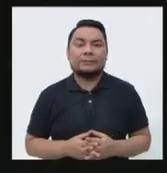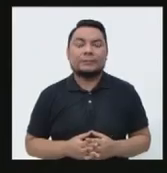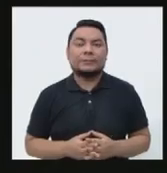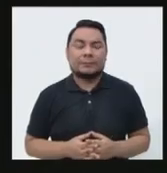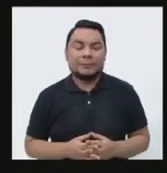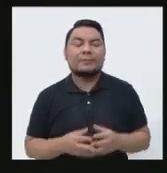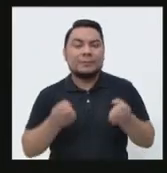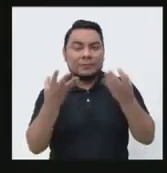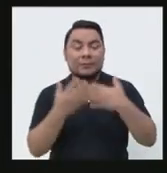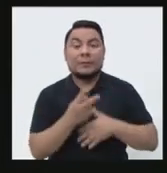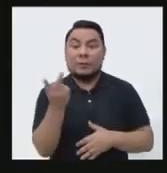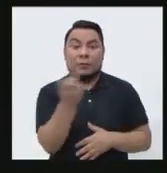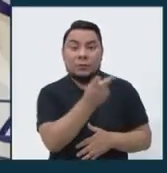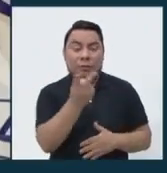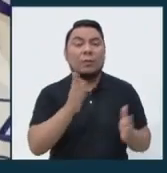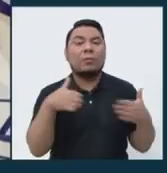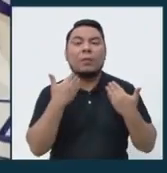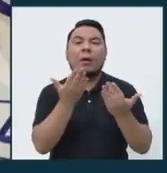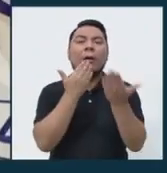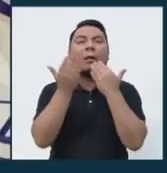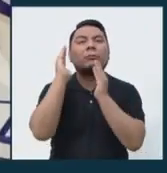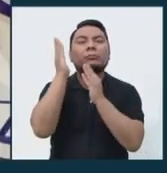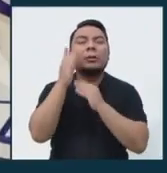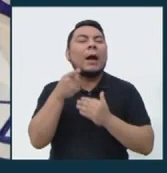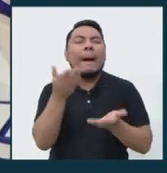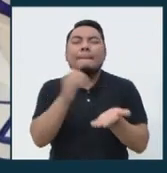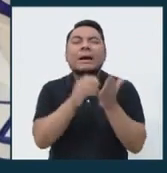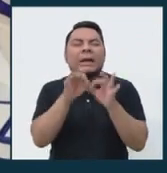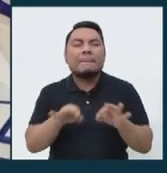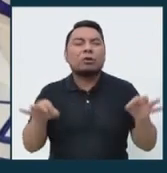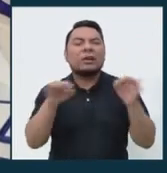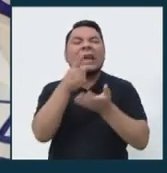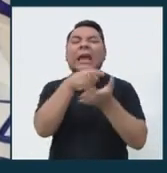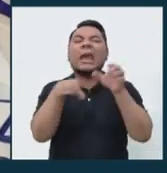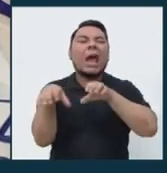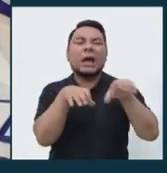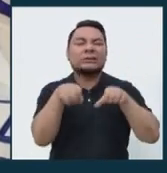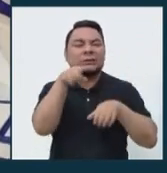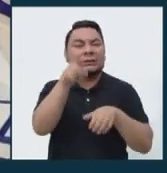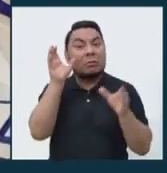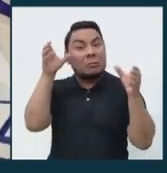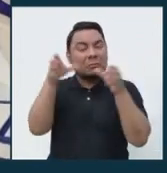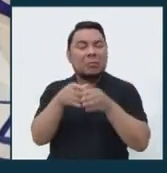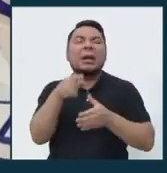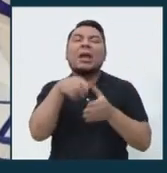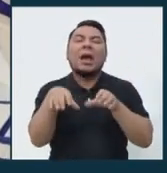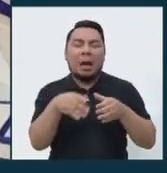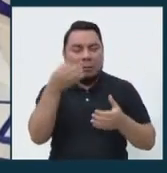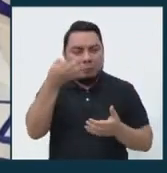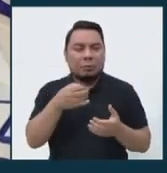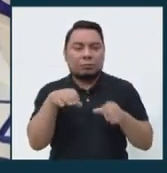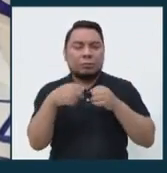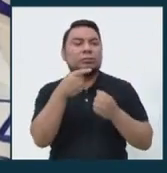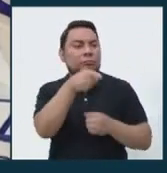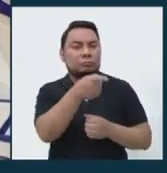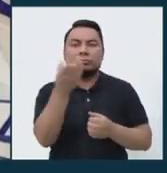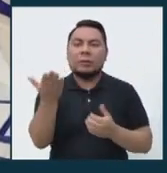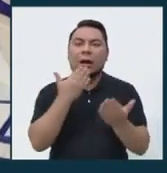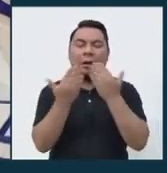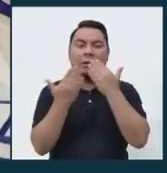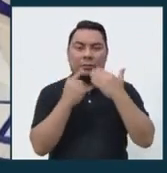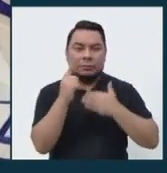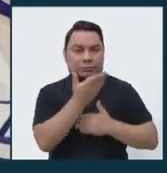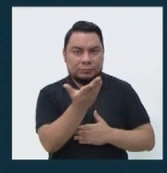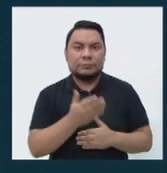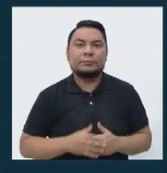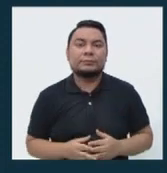Bien, cada candidato podrá exponer su propuesta más importante y explicar qué hará en el Congreso para hacer la realidad. Vamos a ver primero